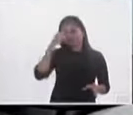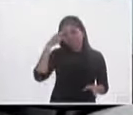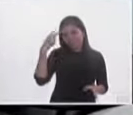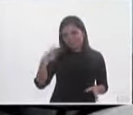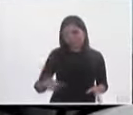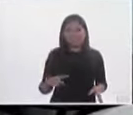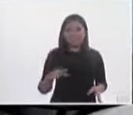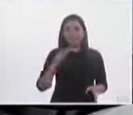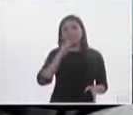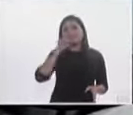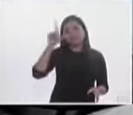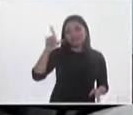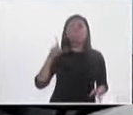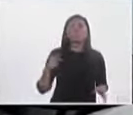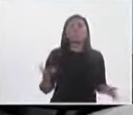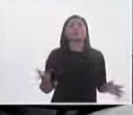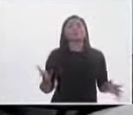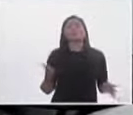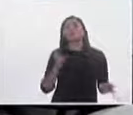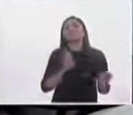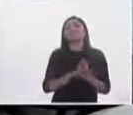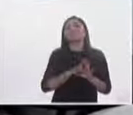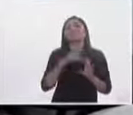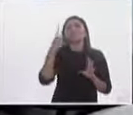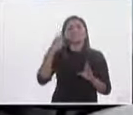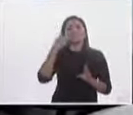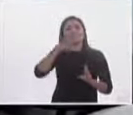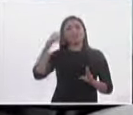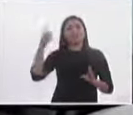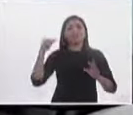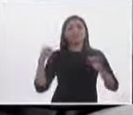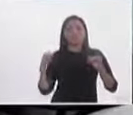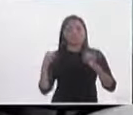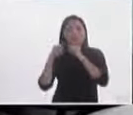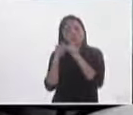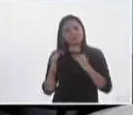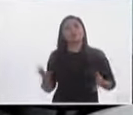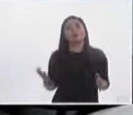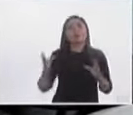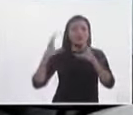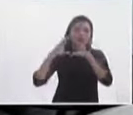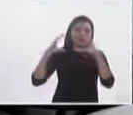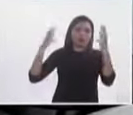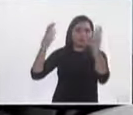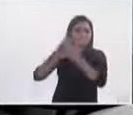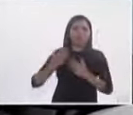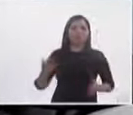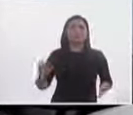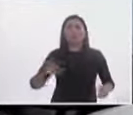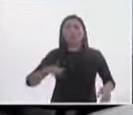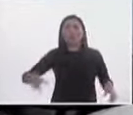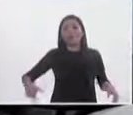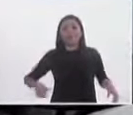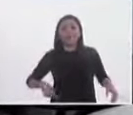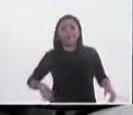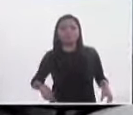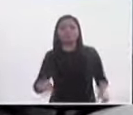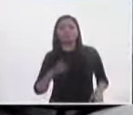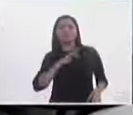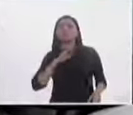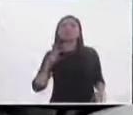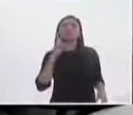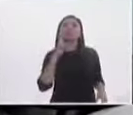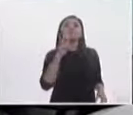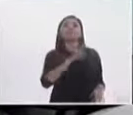caliciense cómo las instituciones el congreso los cabildos la gubernatura logran traducir esta